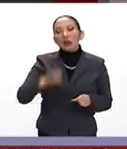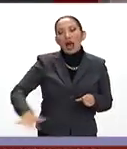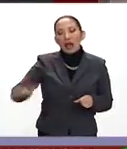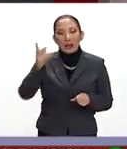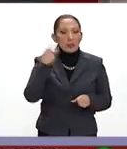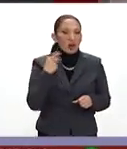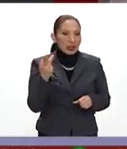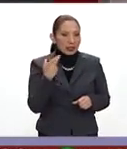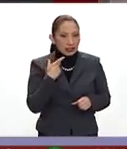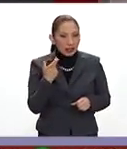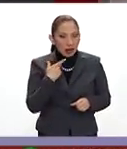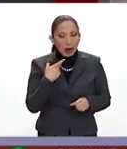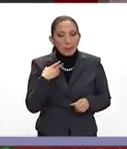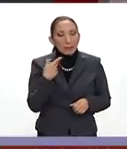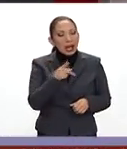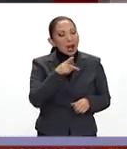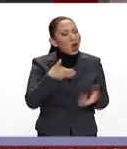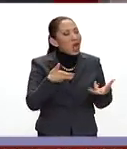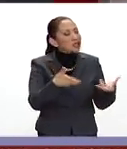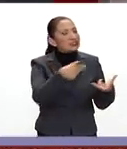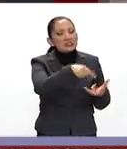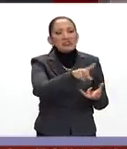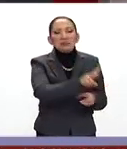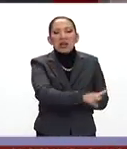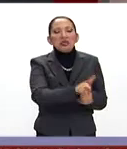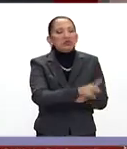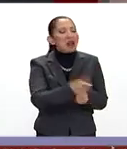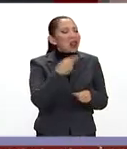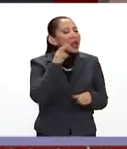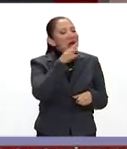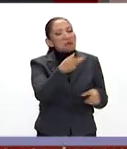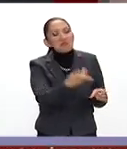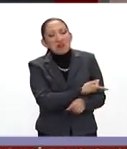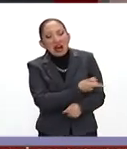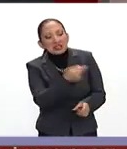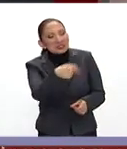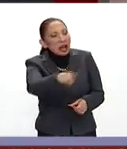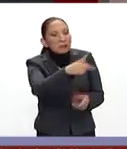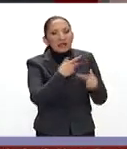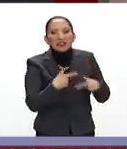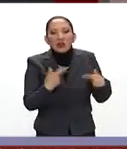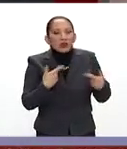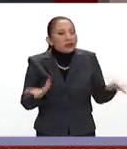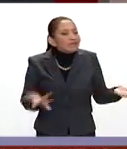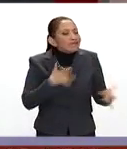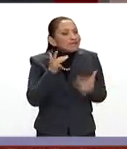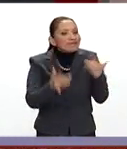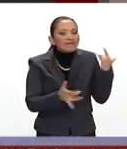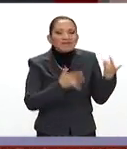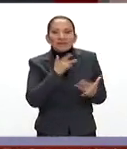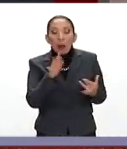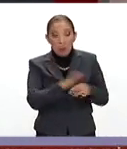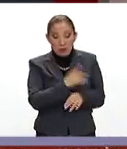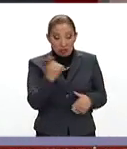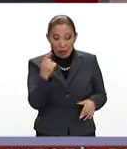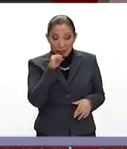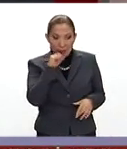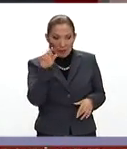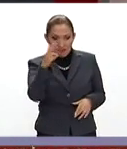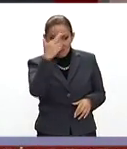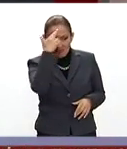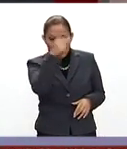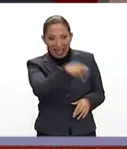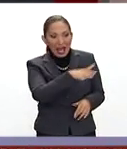ámbito político, pero en las calles de Venezuela, ¿cómo están pasando los venezolanos la situación? Bueno, porque además hay que